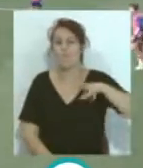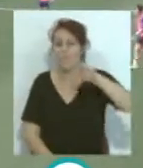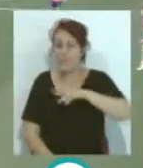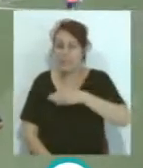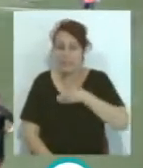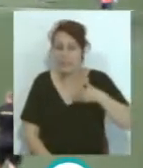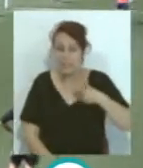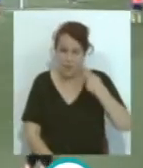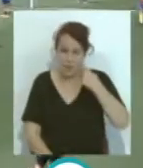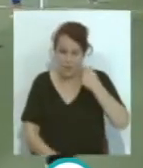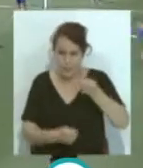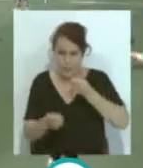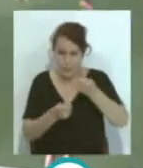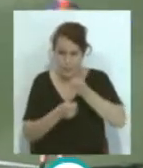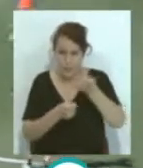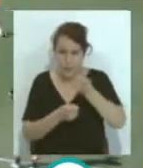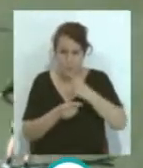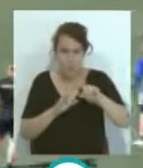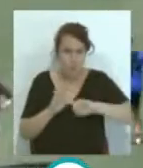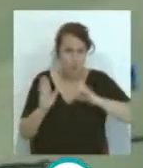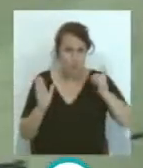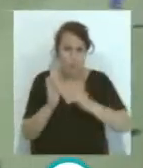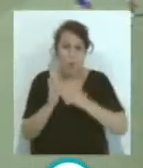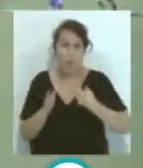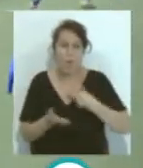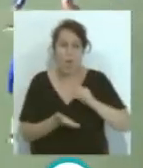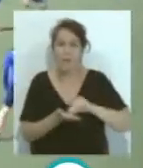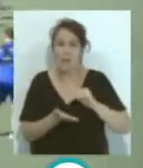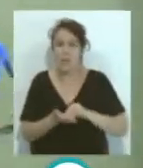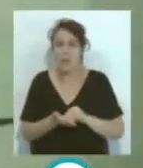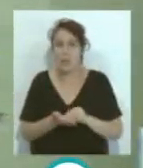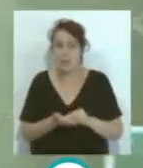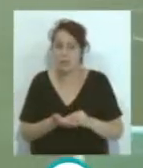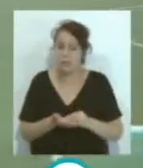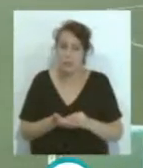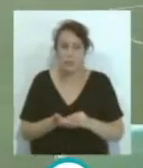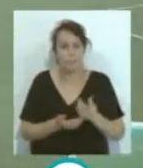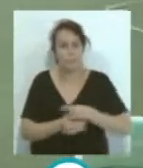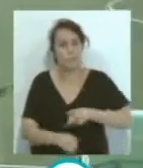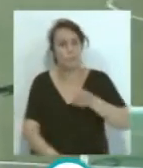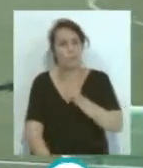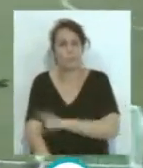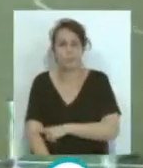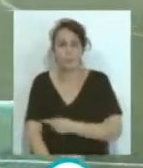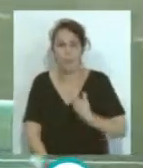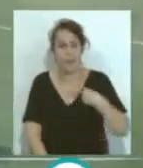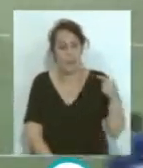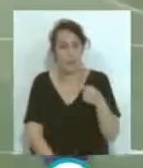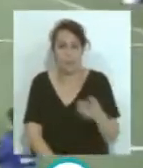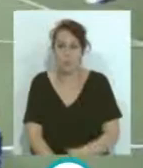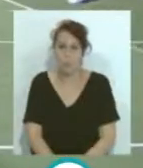controlar... ...controlarlo absolutamente todo... ...y en muchas ocasiones puede llegar incluso a ser... ...excesivamente perjudicial.